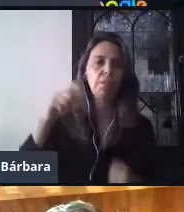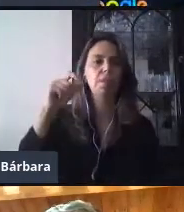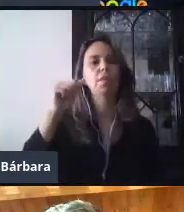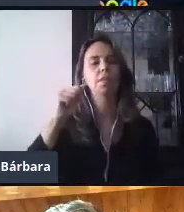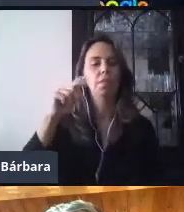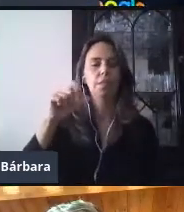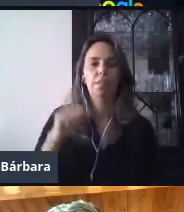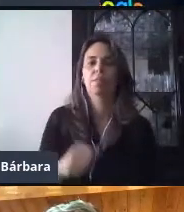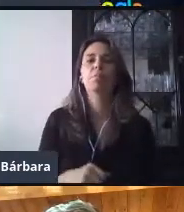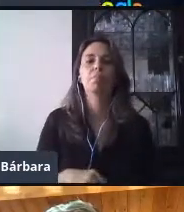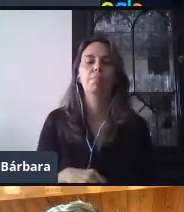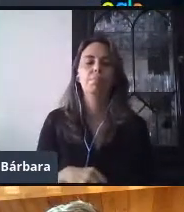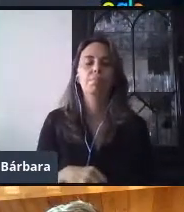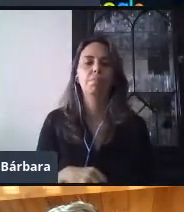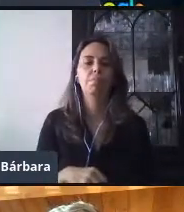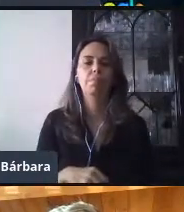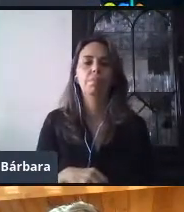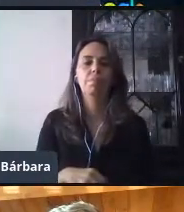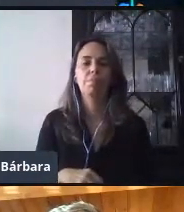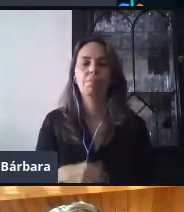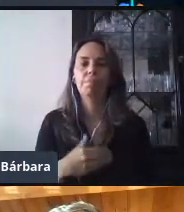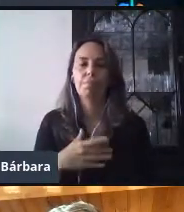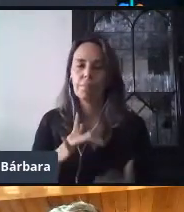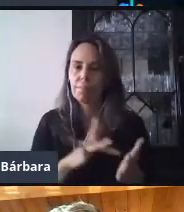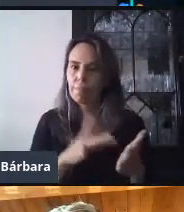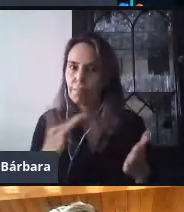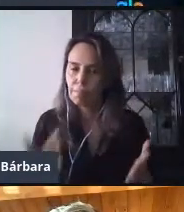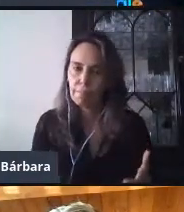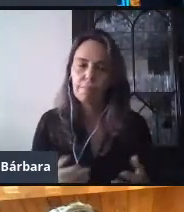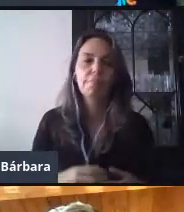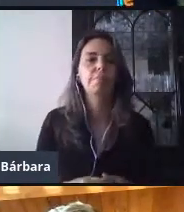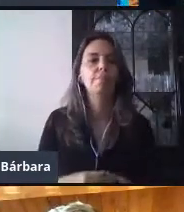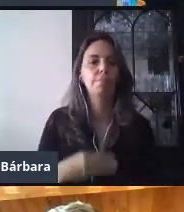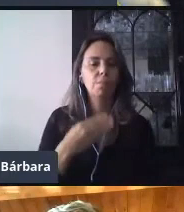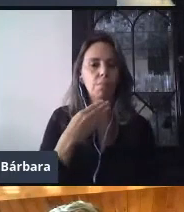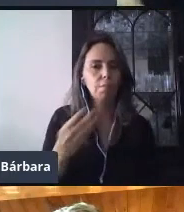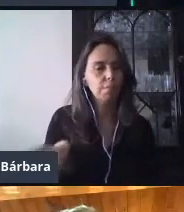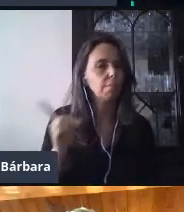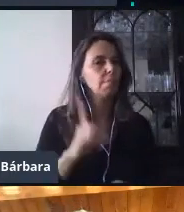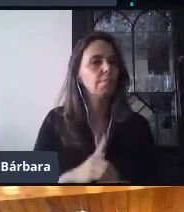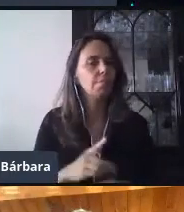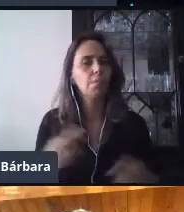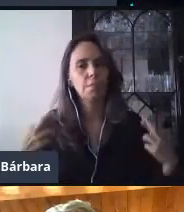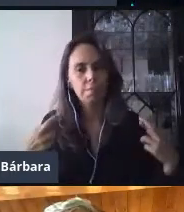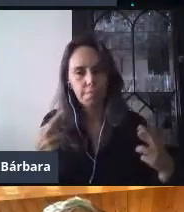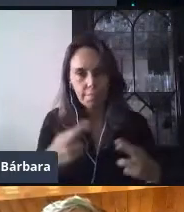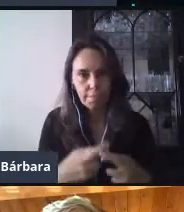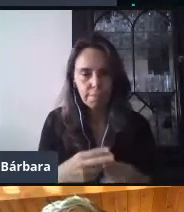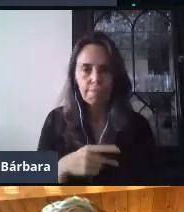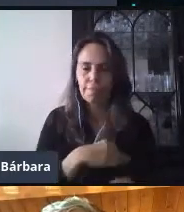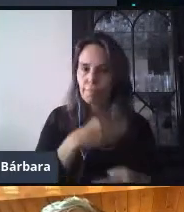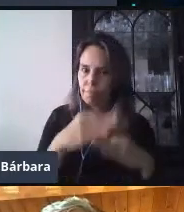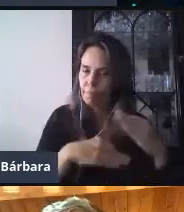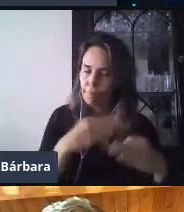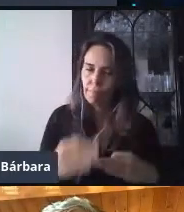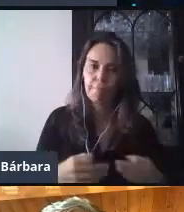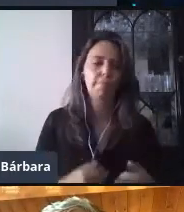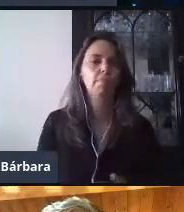Muchas gracias, Carlos. Buenos días a todos y todas nuestras maestras. Y, bueno,